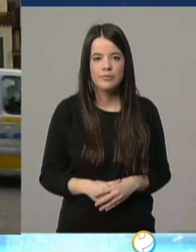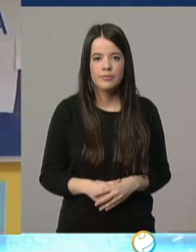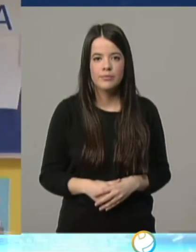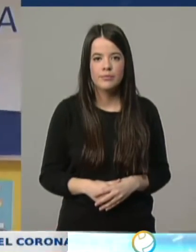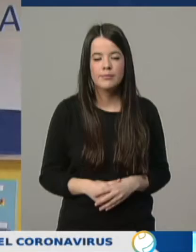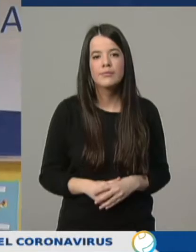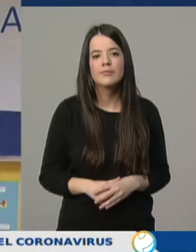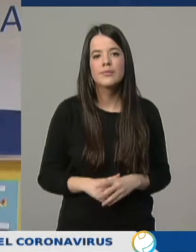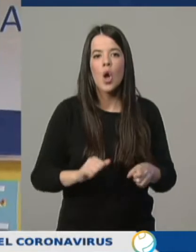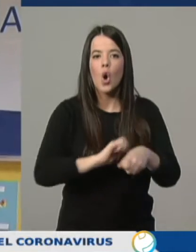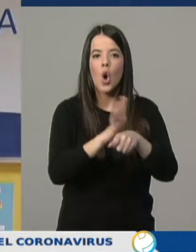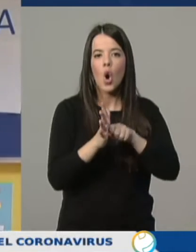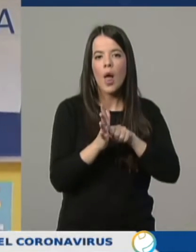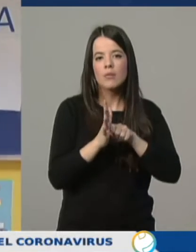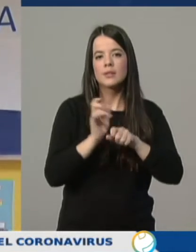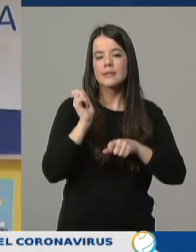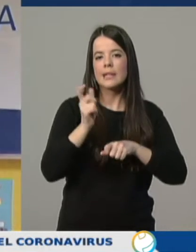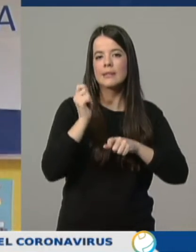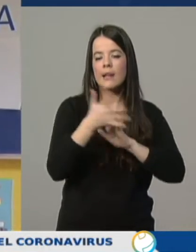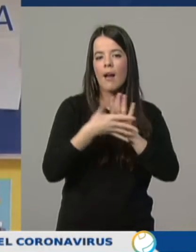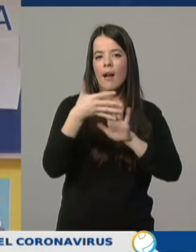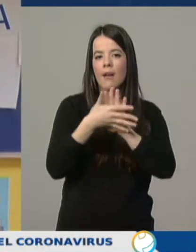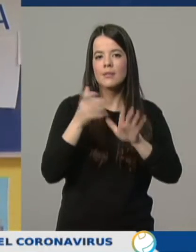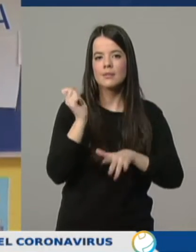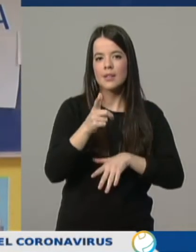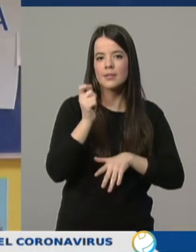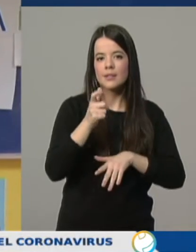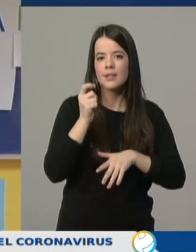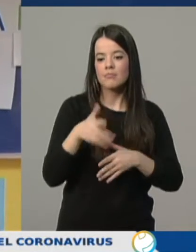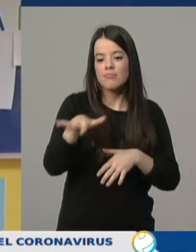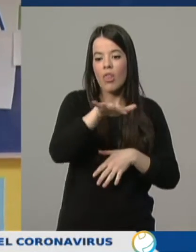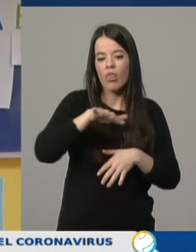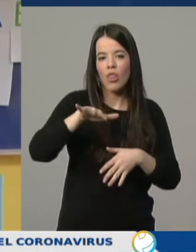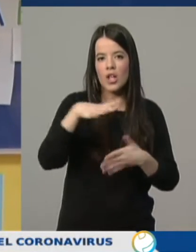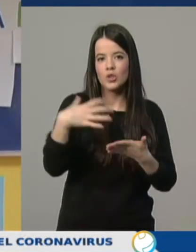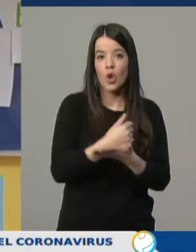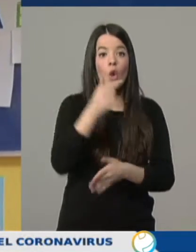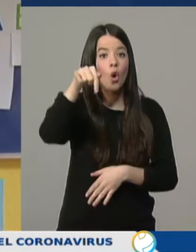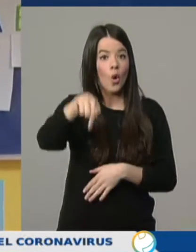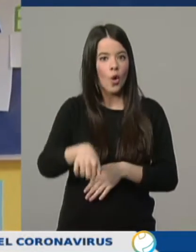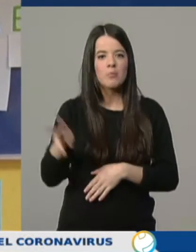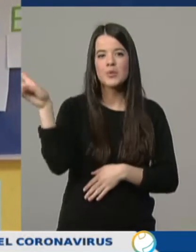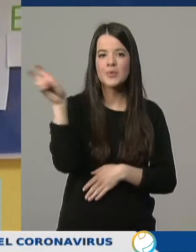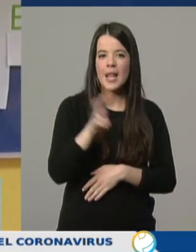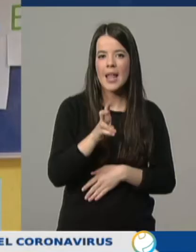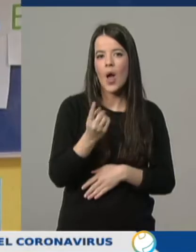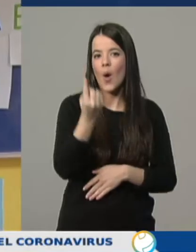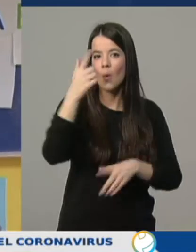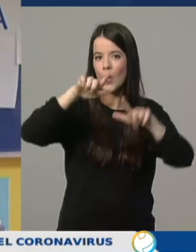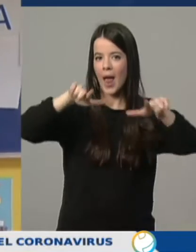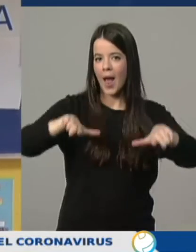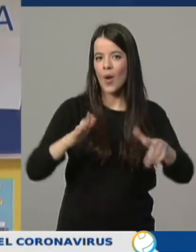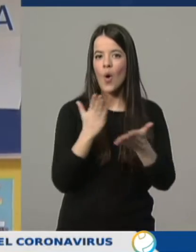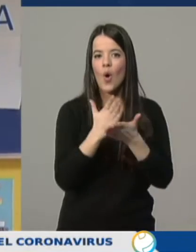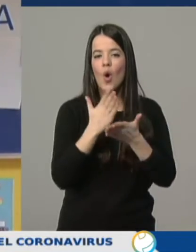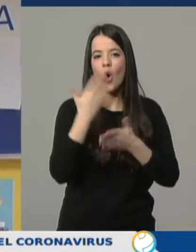Del coronavirus se habla estos días en todos los lugares en los que nos encontremos. Hoy nos hemos venido hasta un aula aquí en el